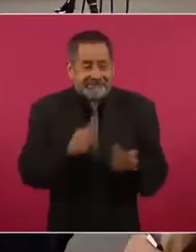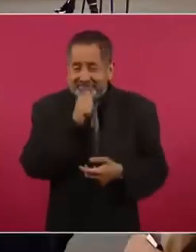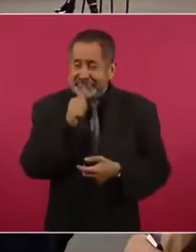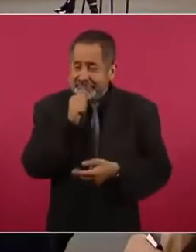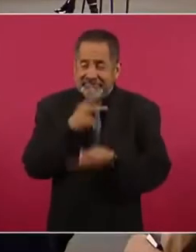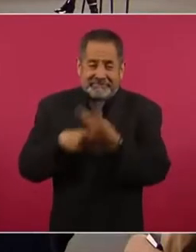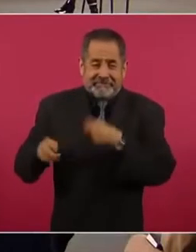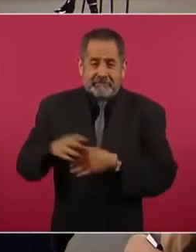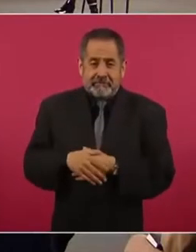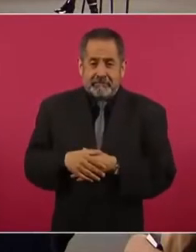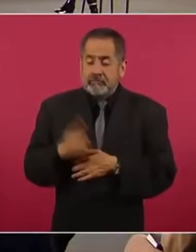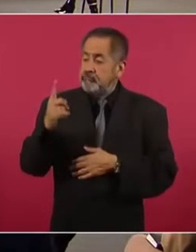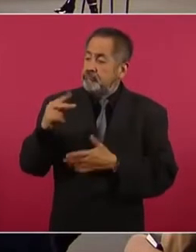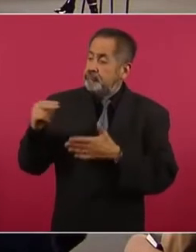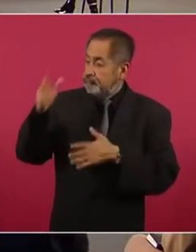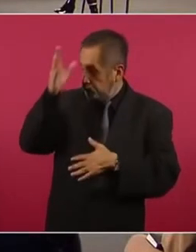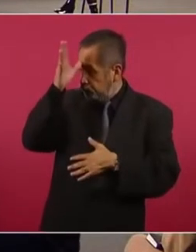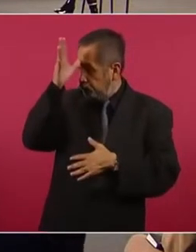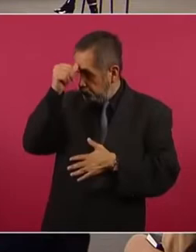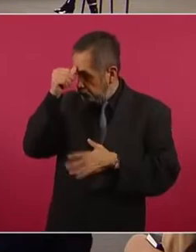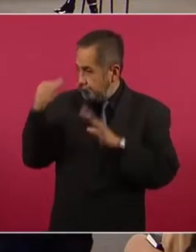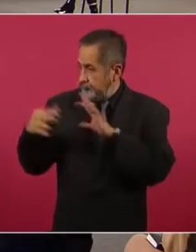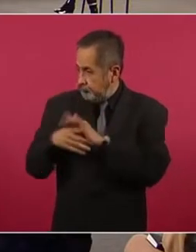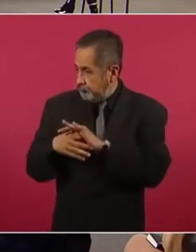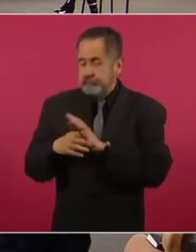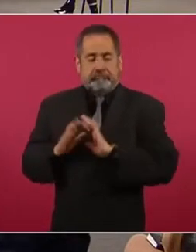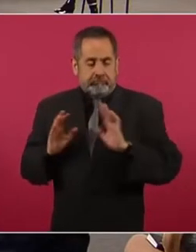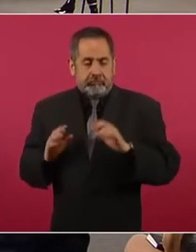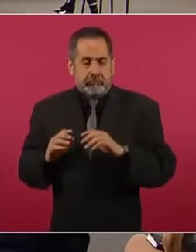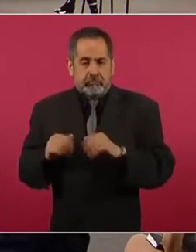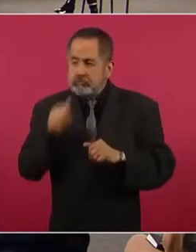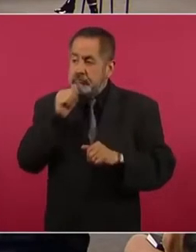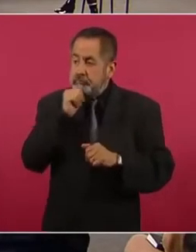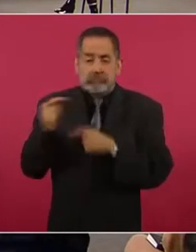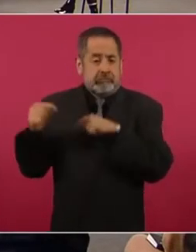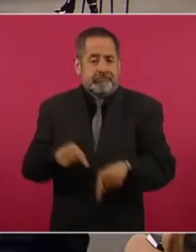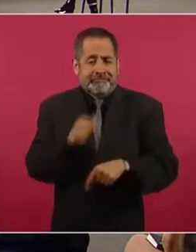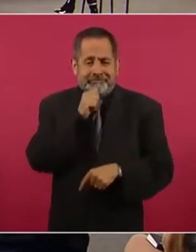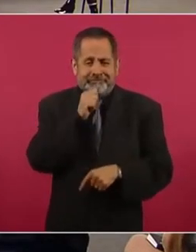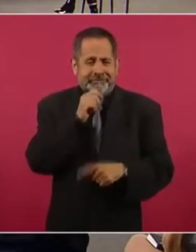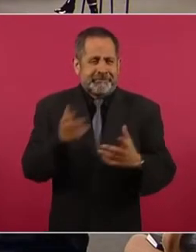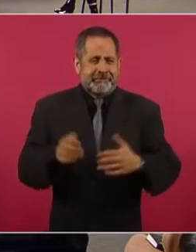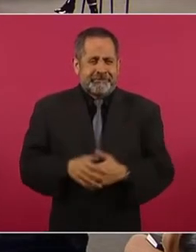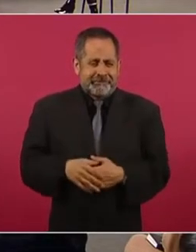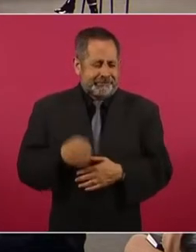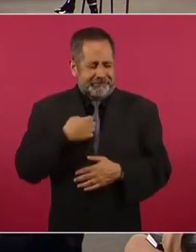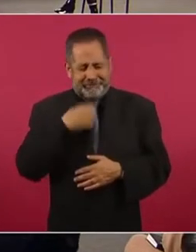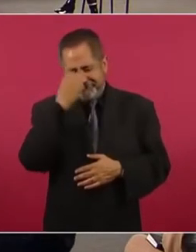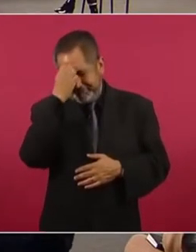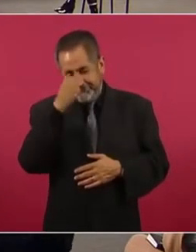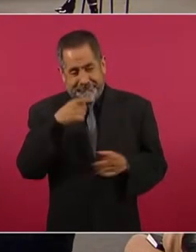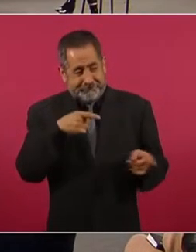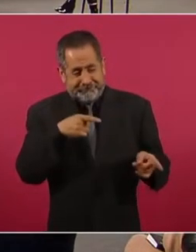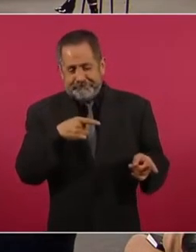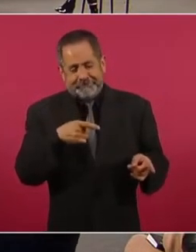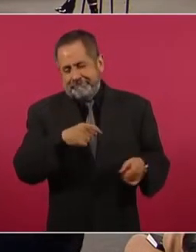es un acuerdo que se ha suscrito. No me extraña de Sergio,